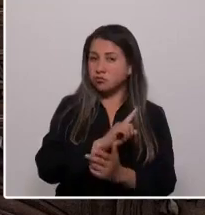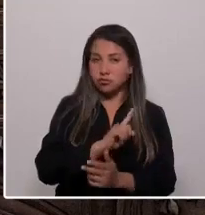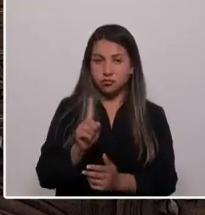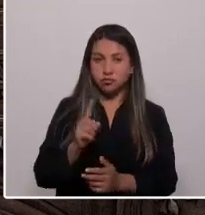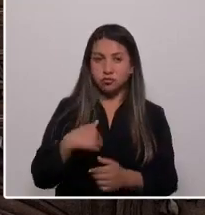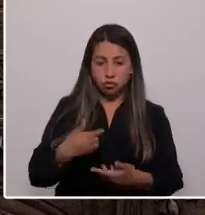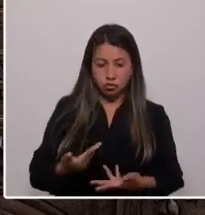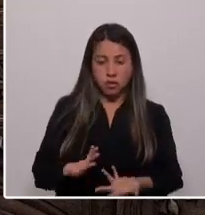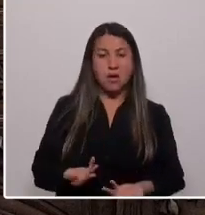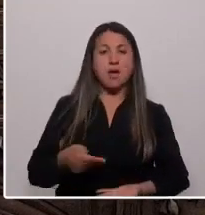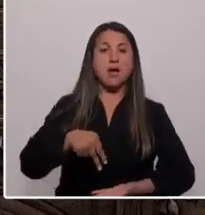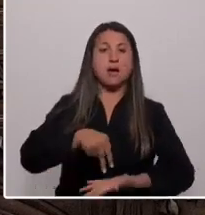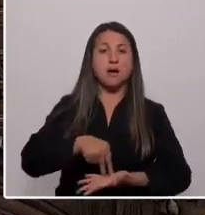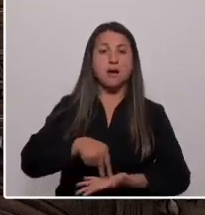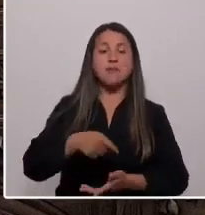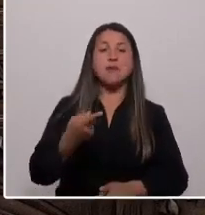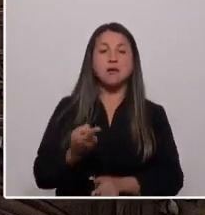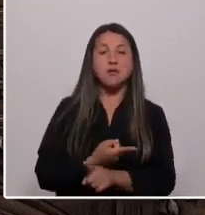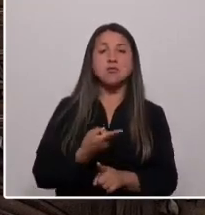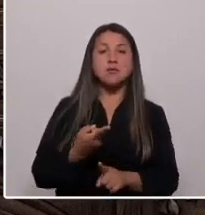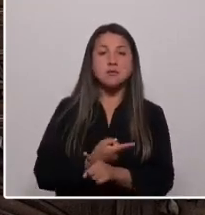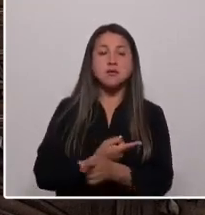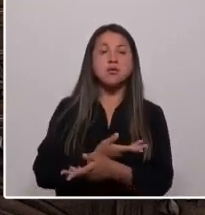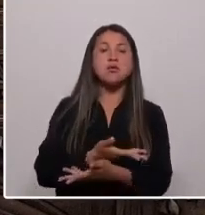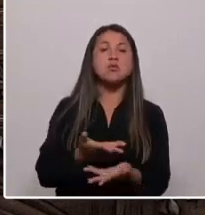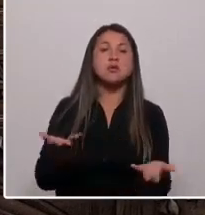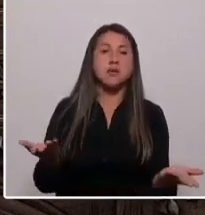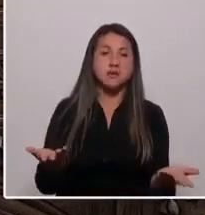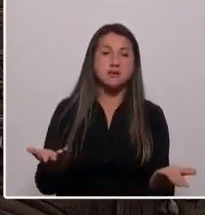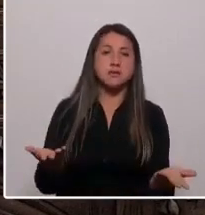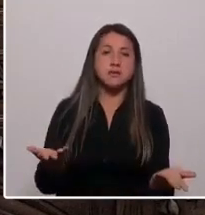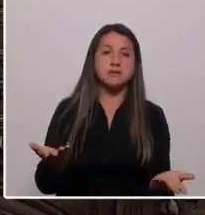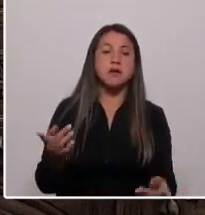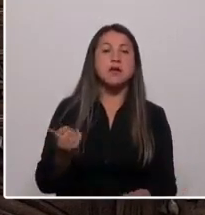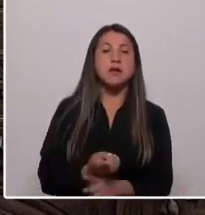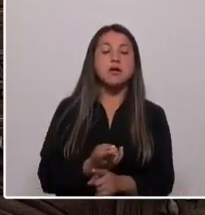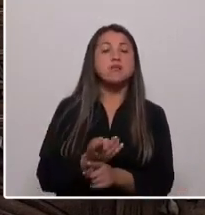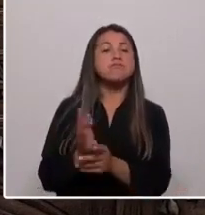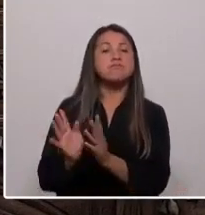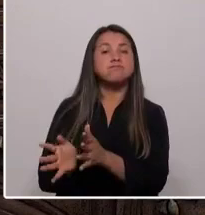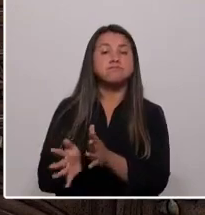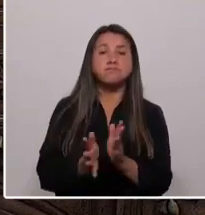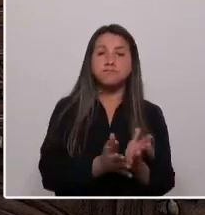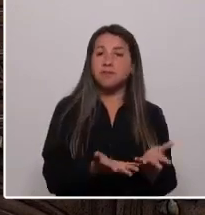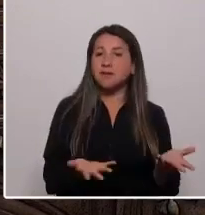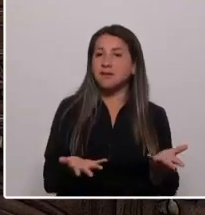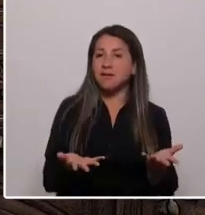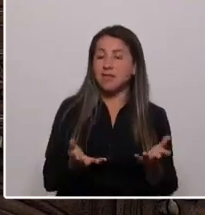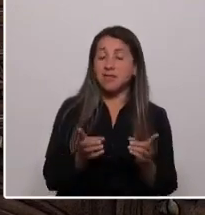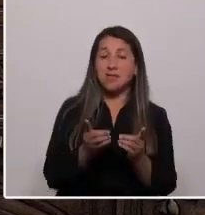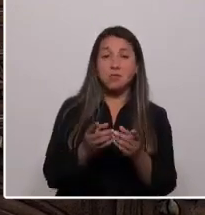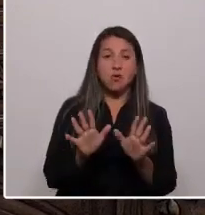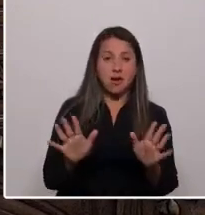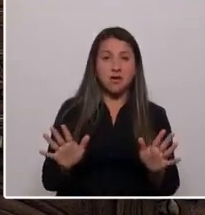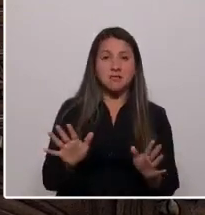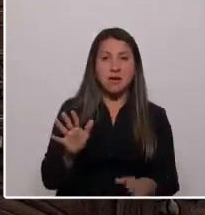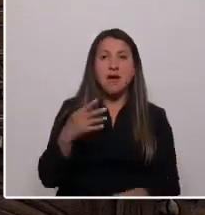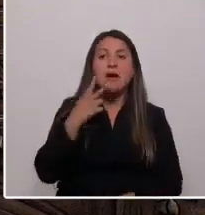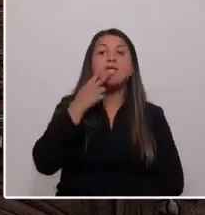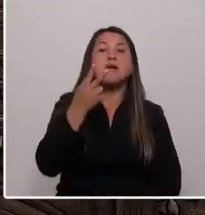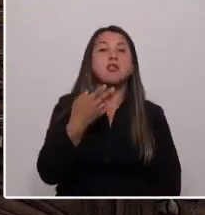conversar con ustedes, para dialogar, para practicar la democracia y para llegar